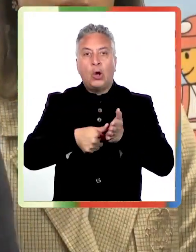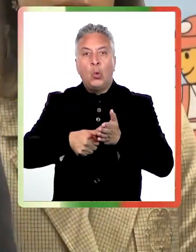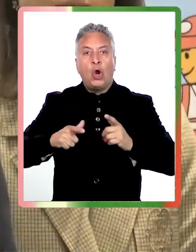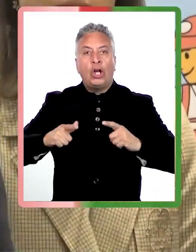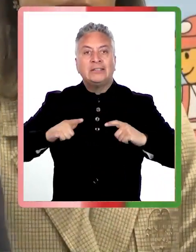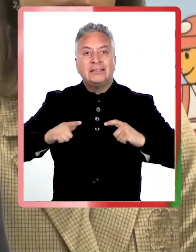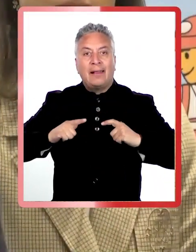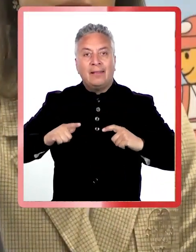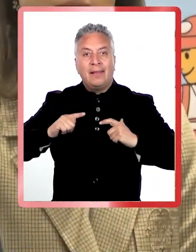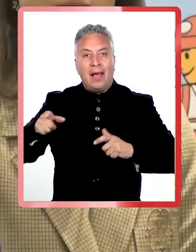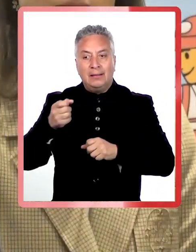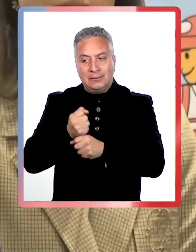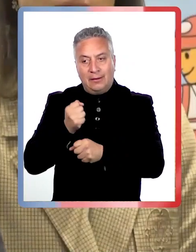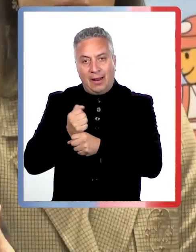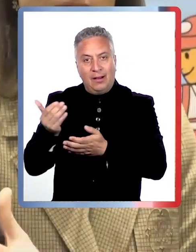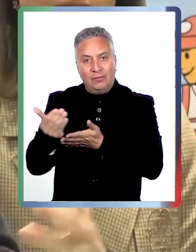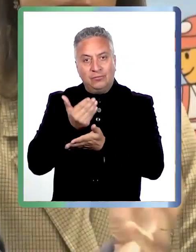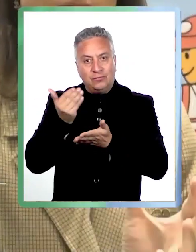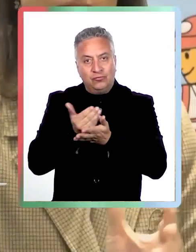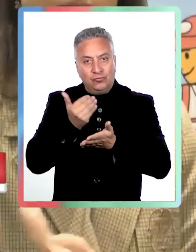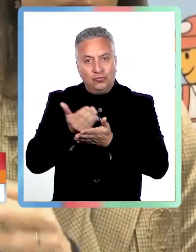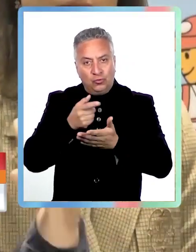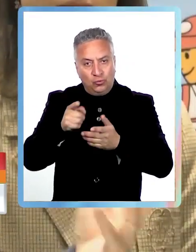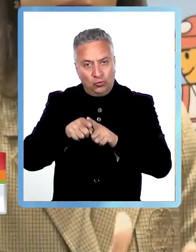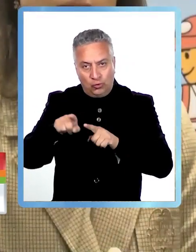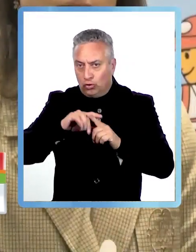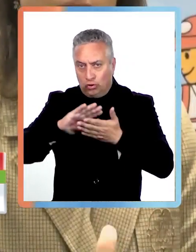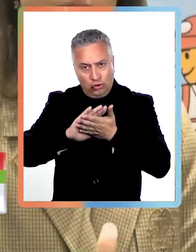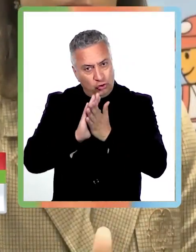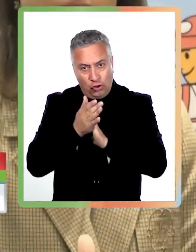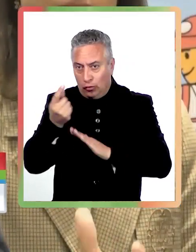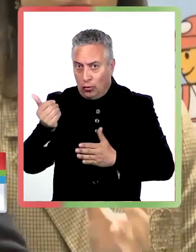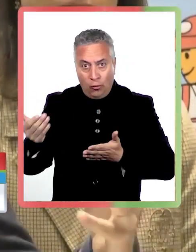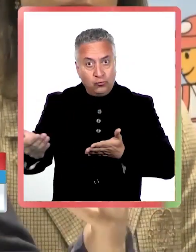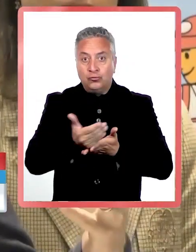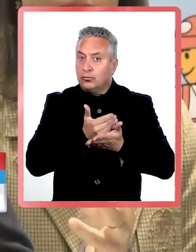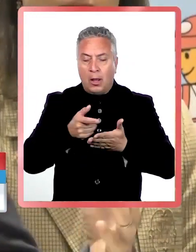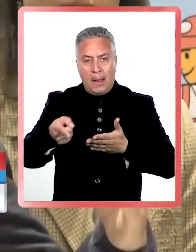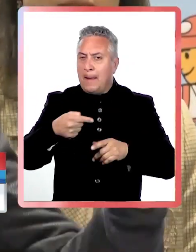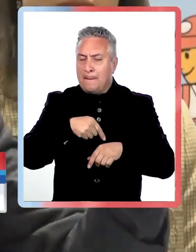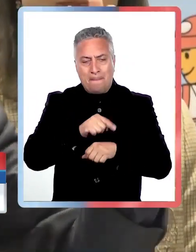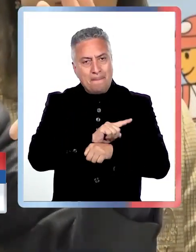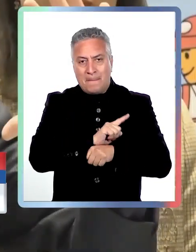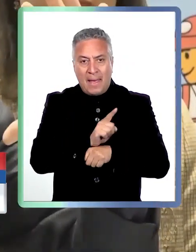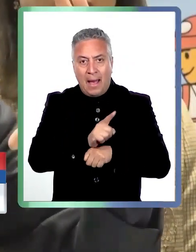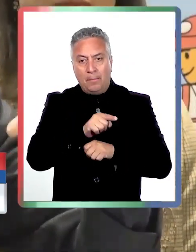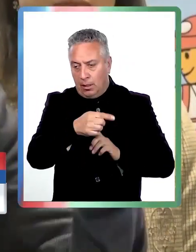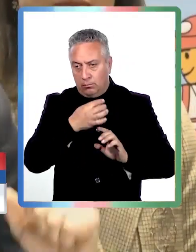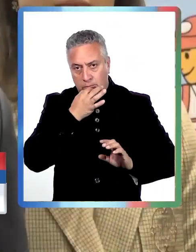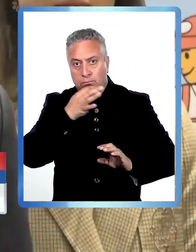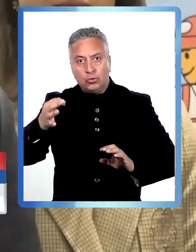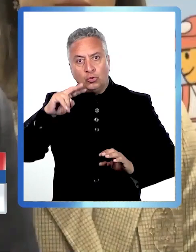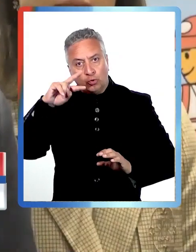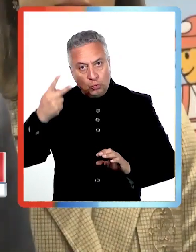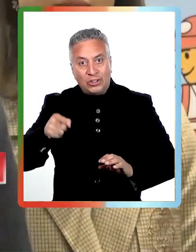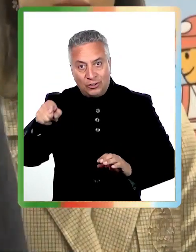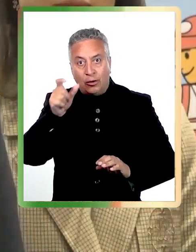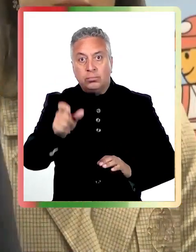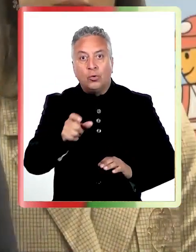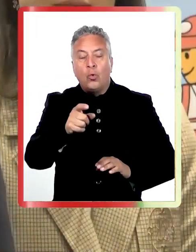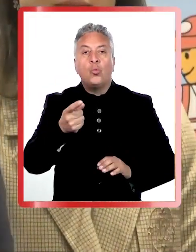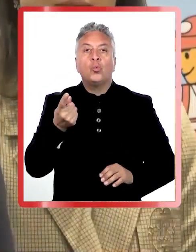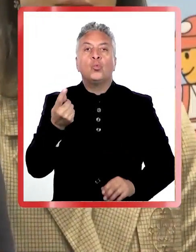están los salarios de las y los trabajadores de forma sensual, es decir, todos los salarios. De forma inmediata, la página le dice a la dueña o el dueño